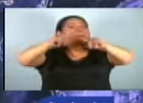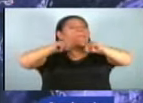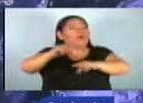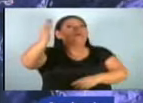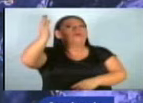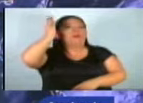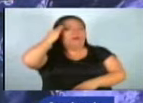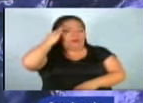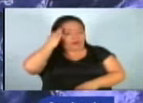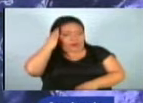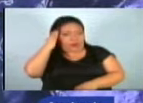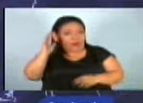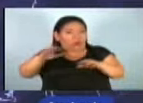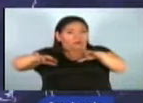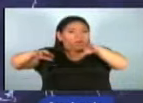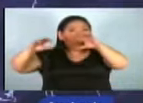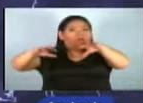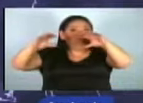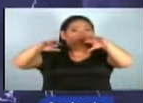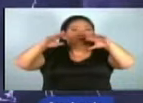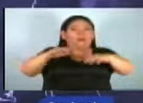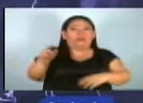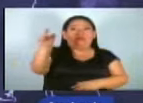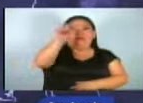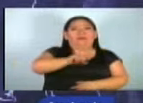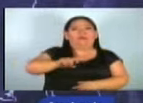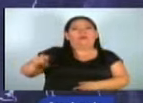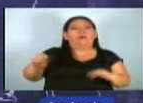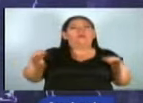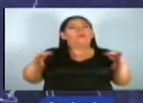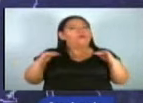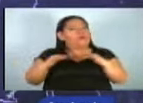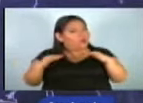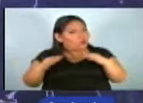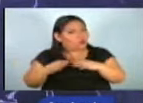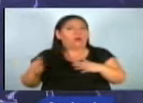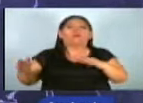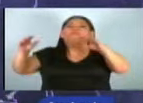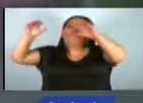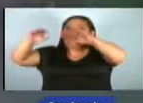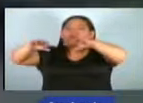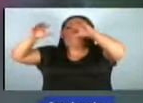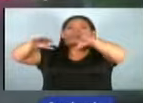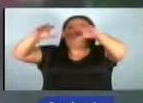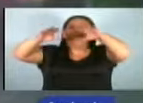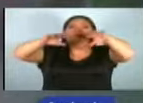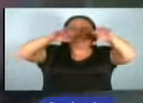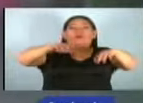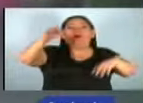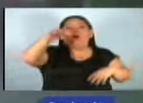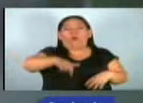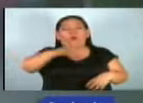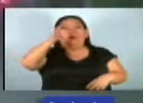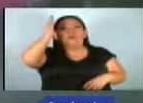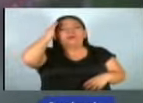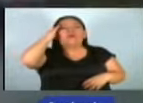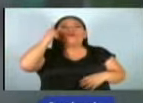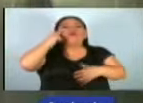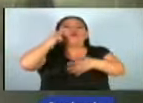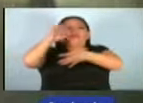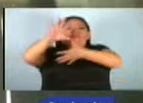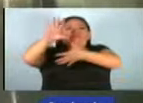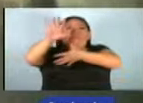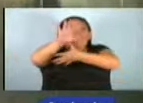precipitaciones muy intensas. Para la próxima semana se espera un nuevo sistema en territorio nacional. Por ahora se encuentra en el Mar